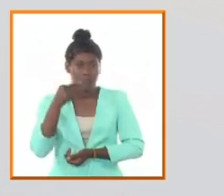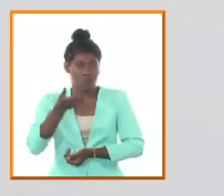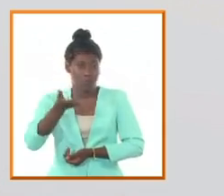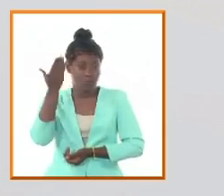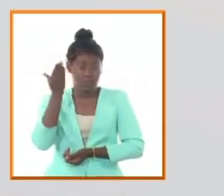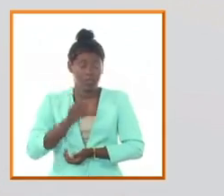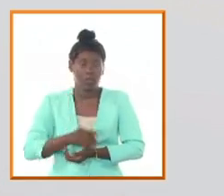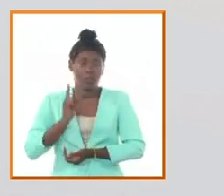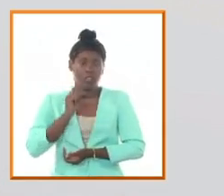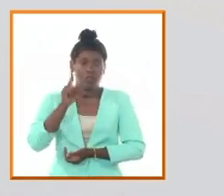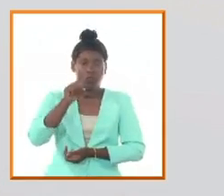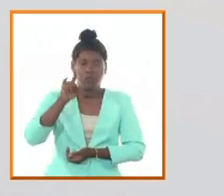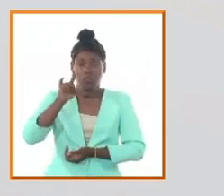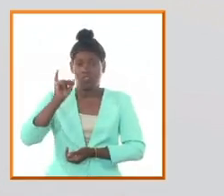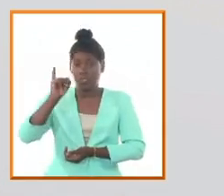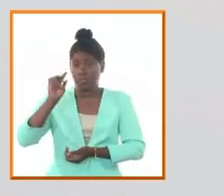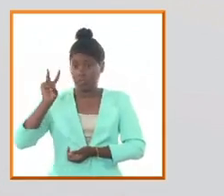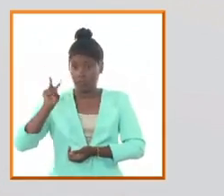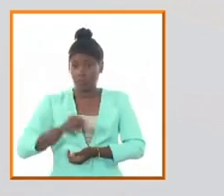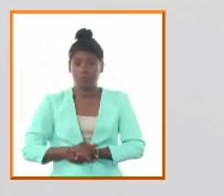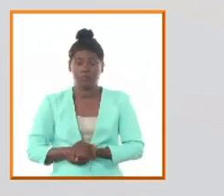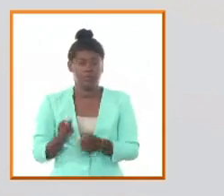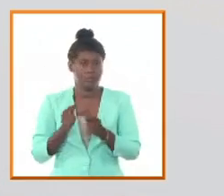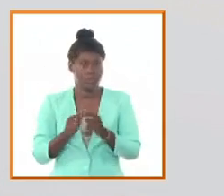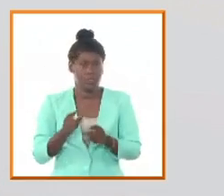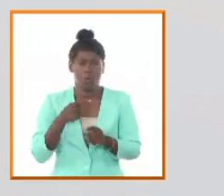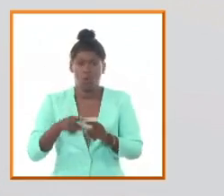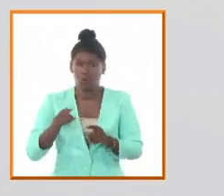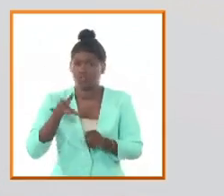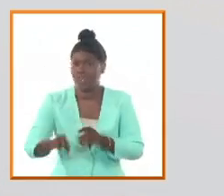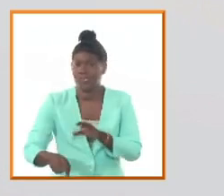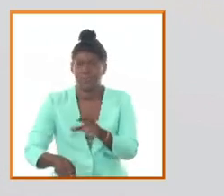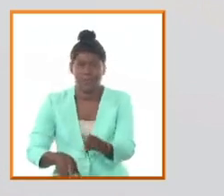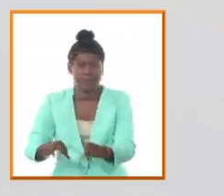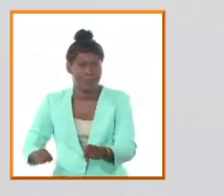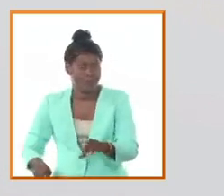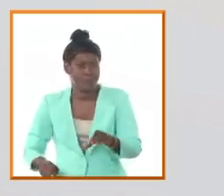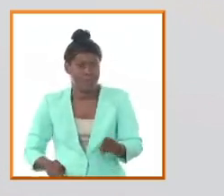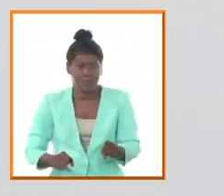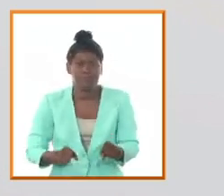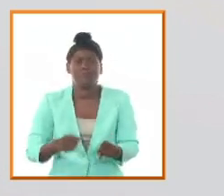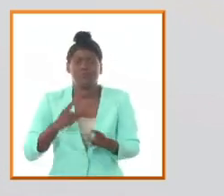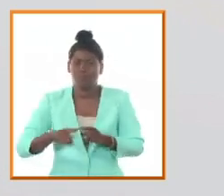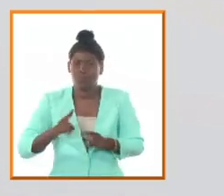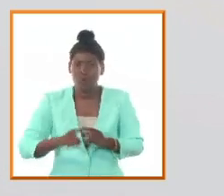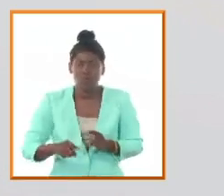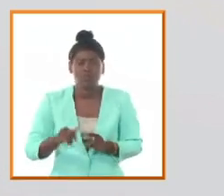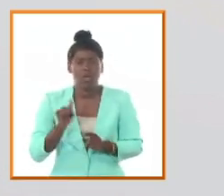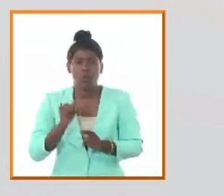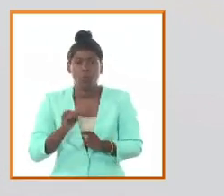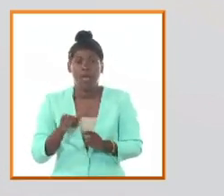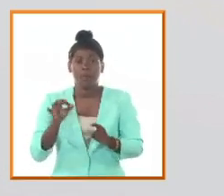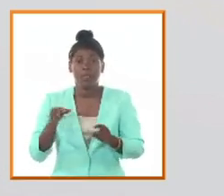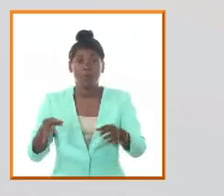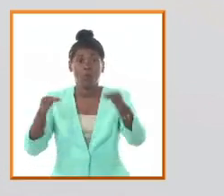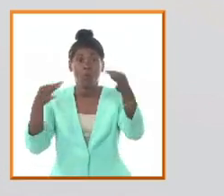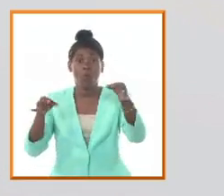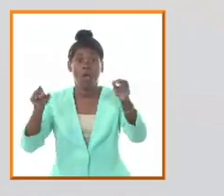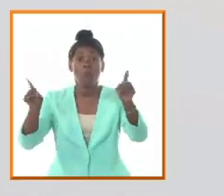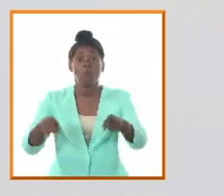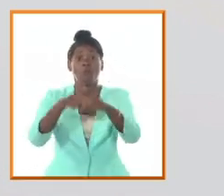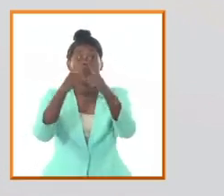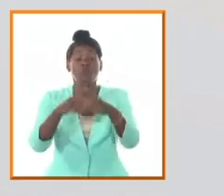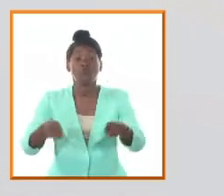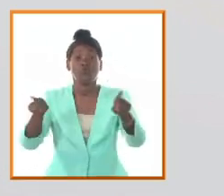1862 pero también entre los bienes embargados estaban varias partituras de óperas incluyendo